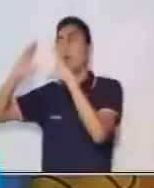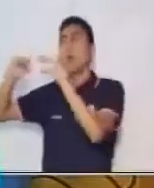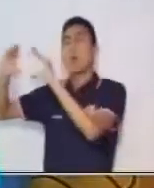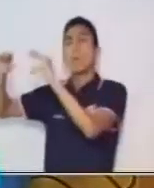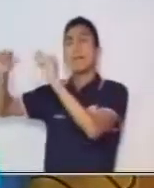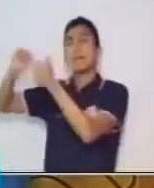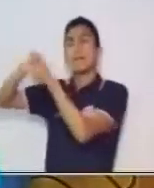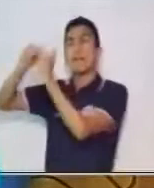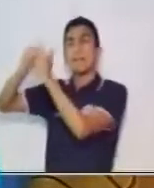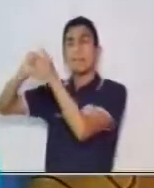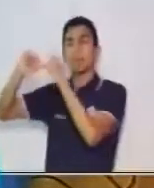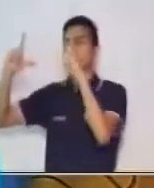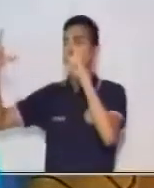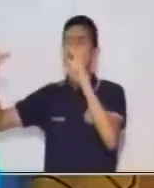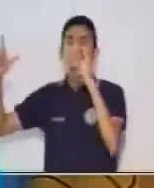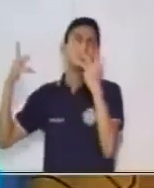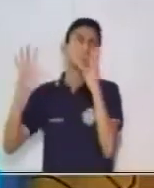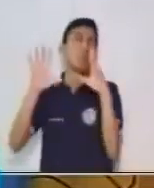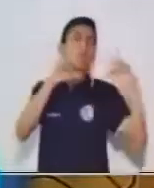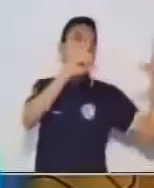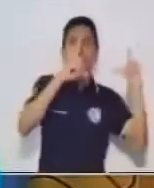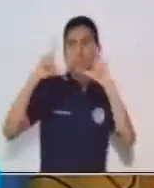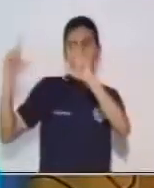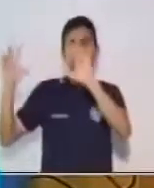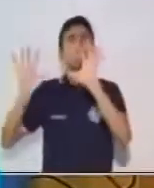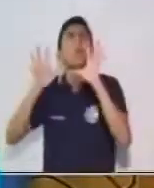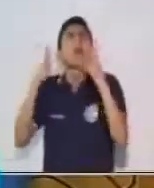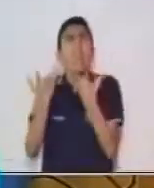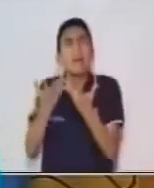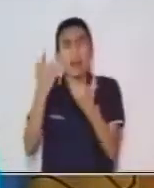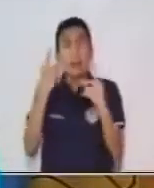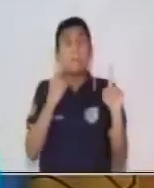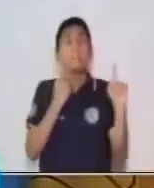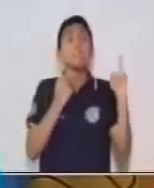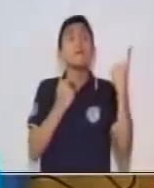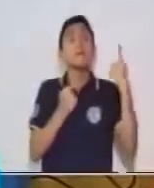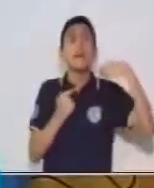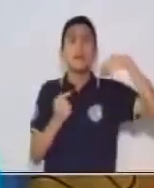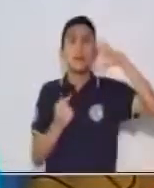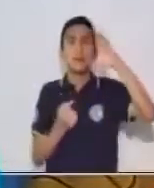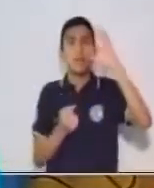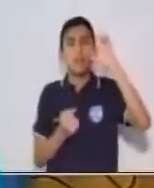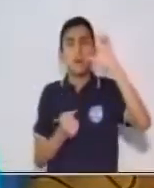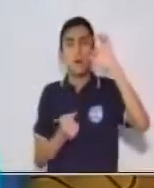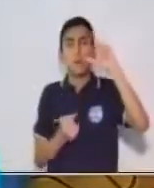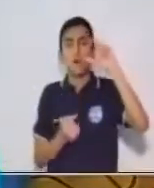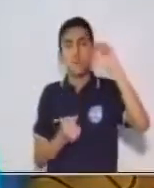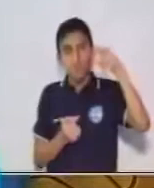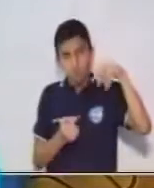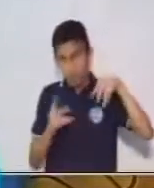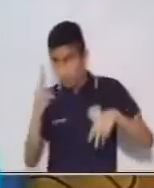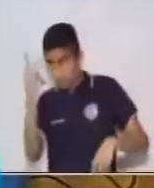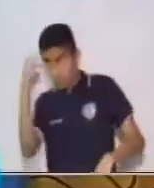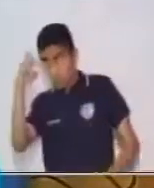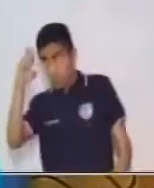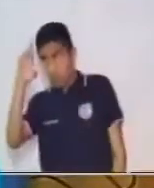proposición o podemos decirle la primera proposición y la segunda proposición. Por lo tanto, vamos